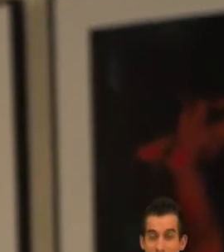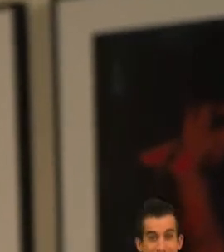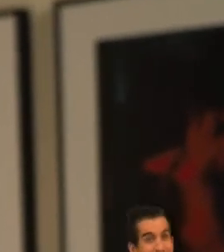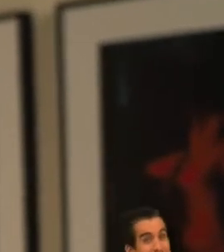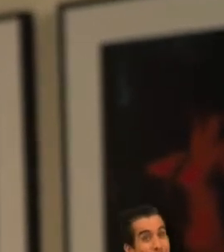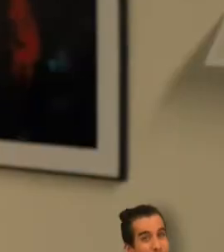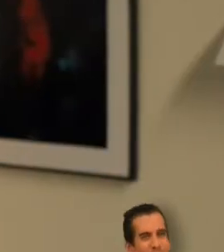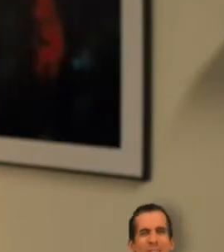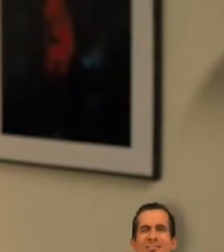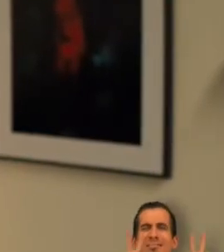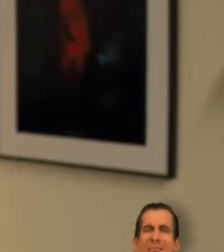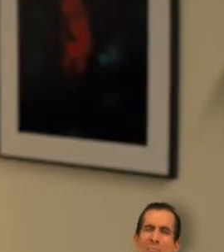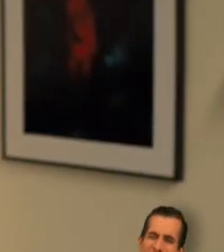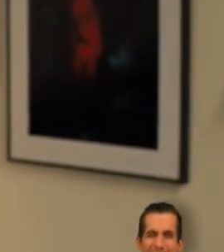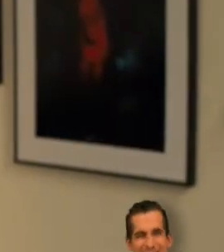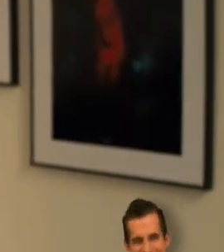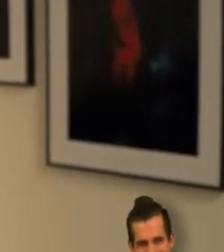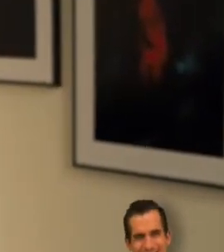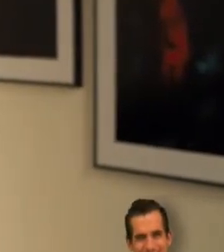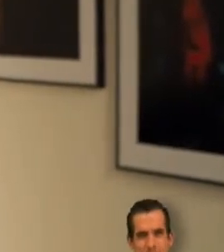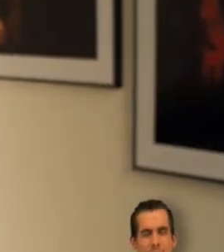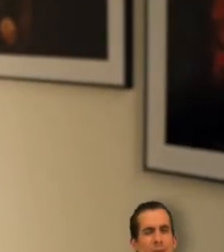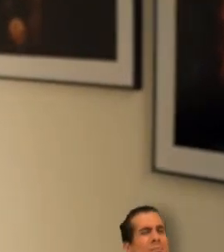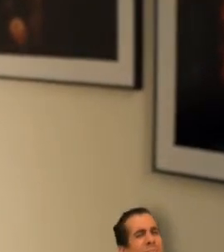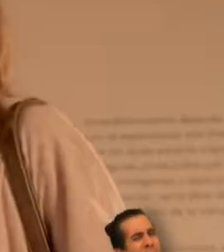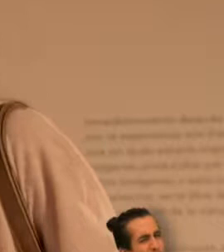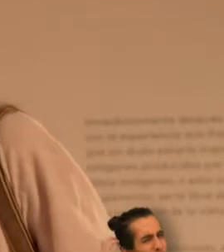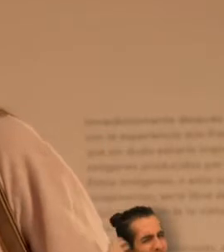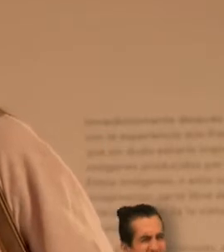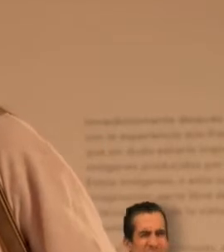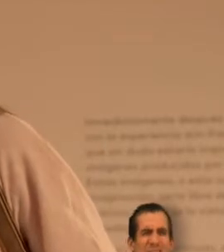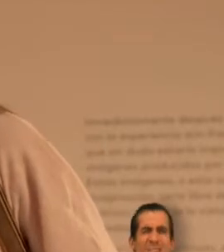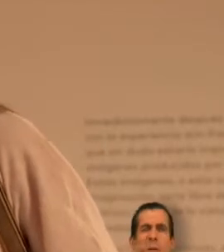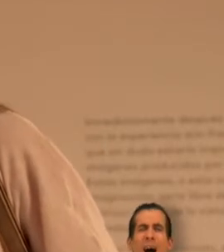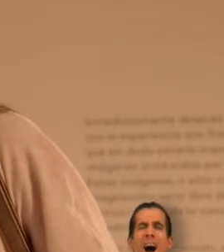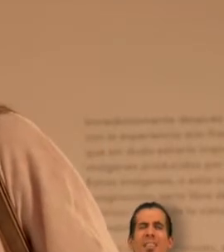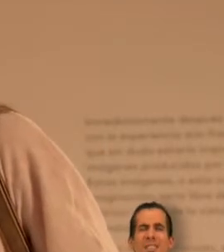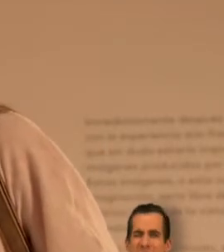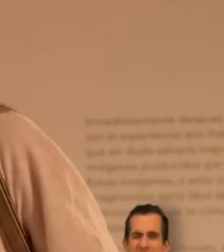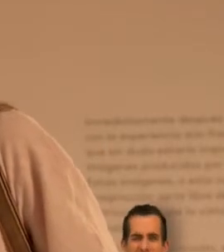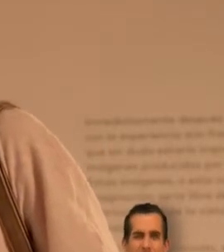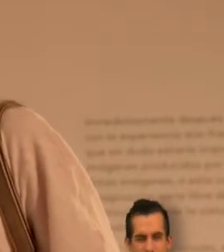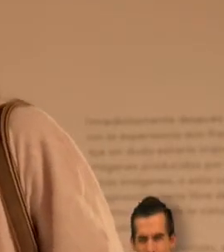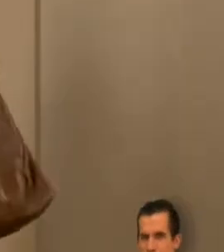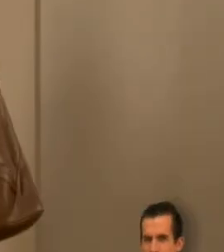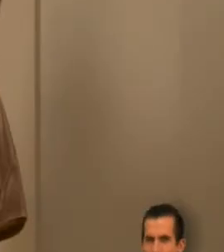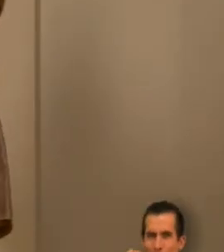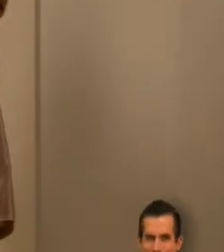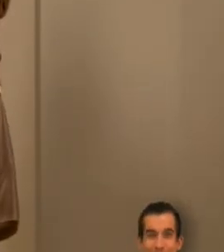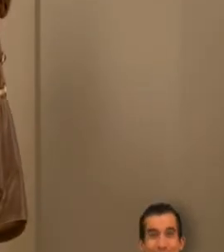podrás obtener información de temas relacionados con la accesibilidad PACA dime lo que sepas sobre accesibilidad